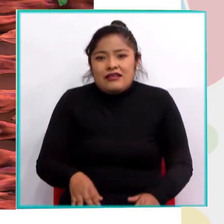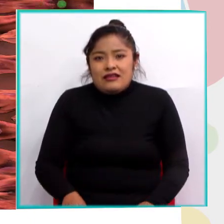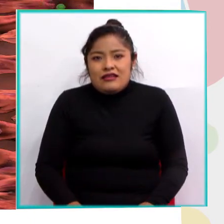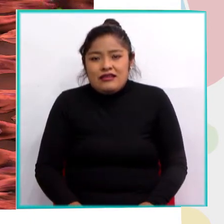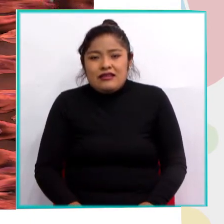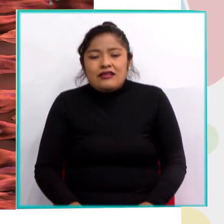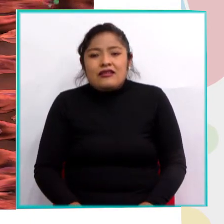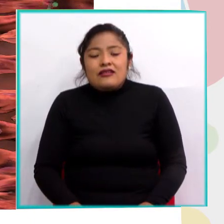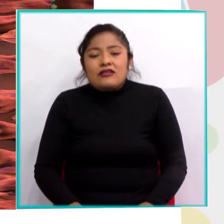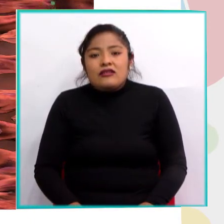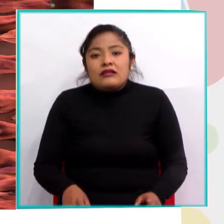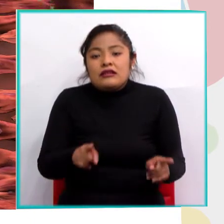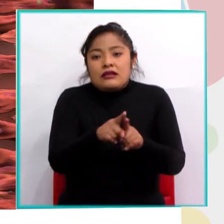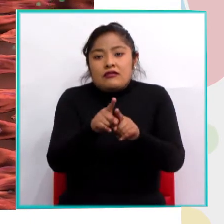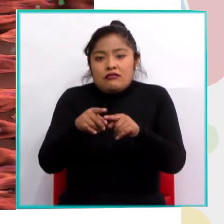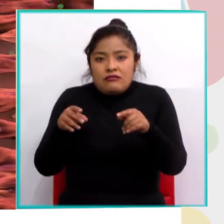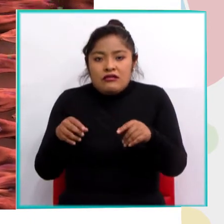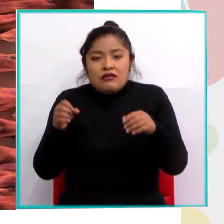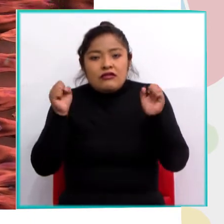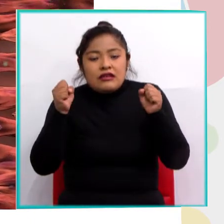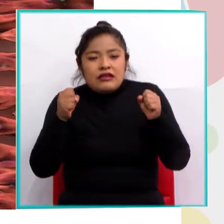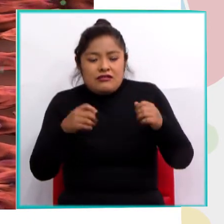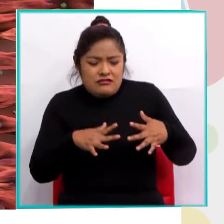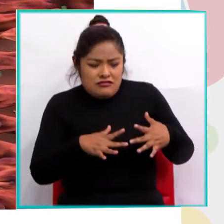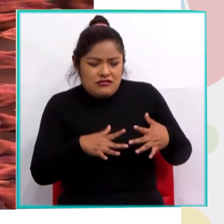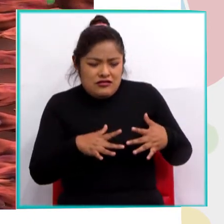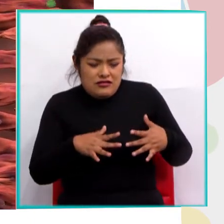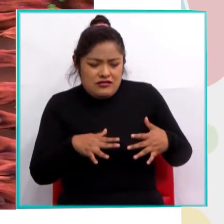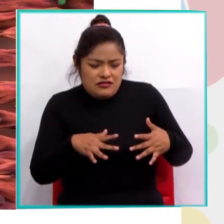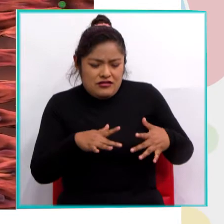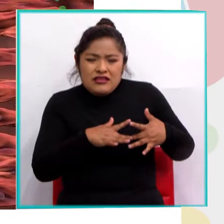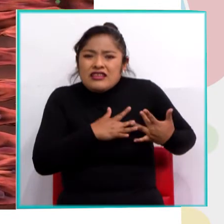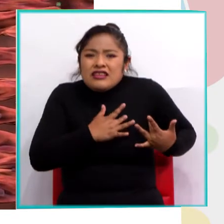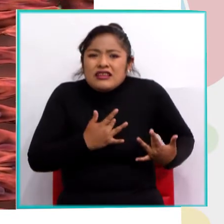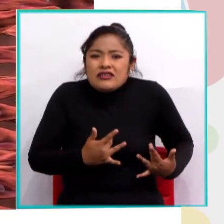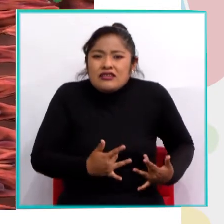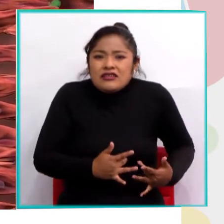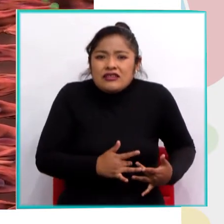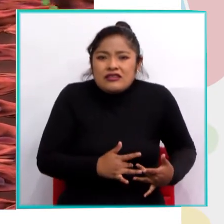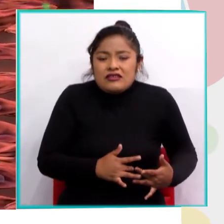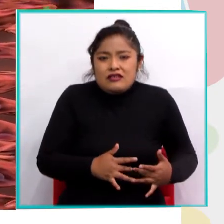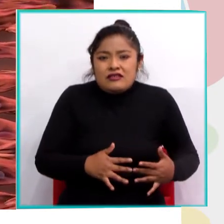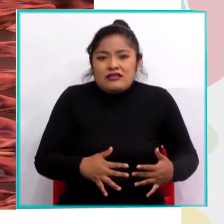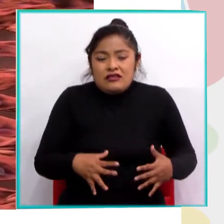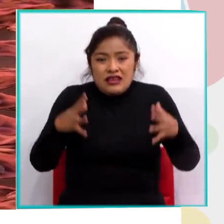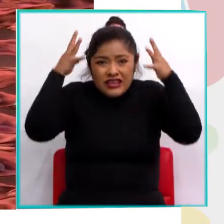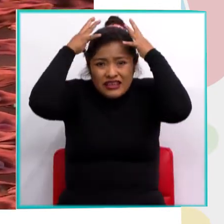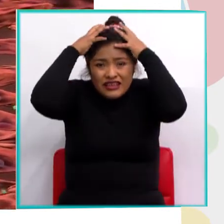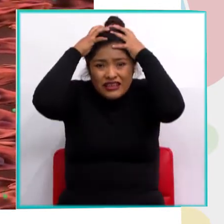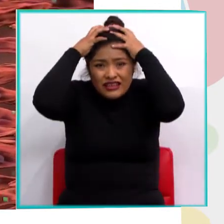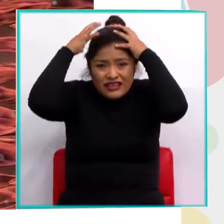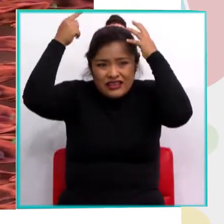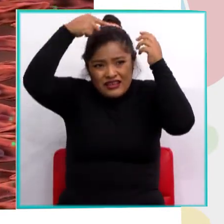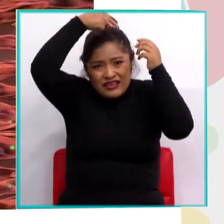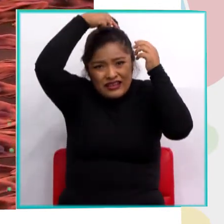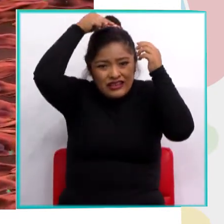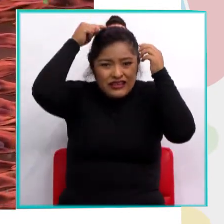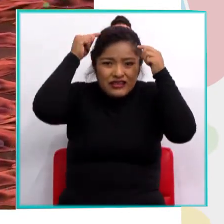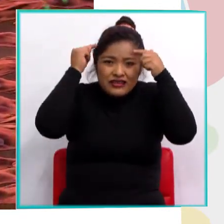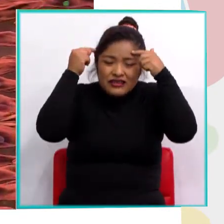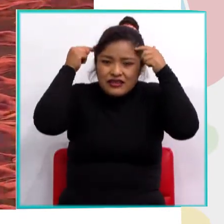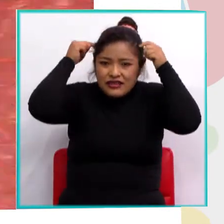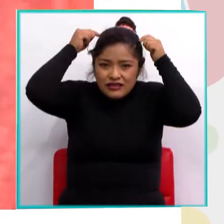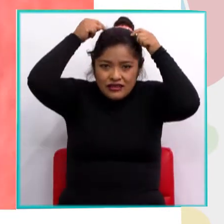por un trastorno vascular que va a lesionar el tejido cerebral. También podemos